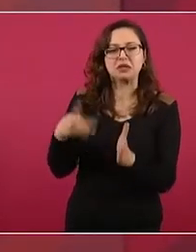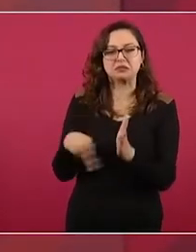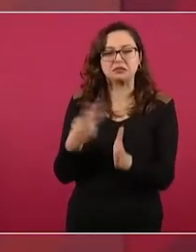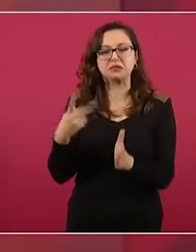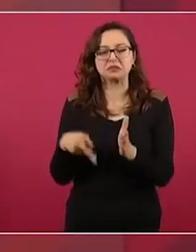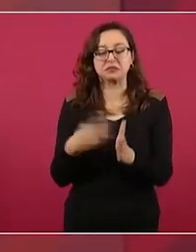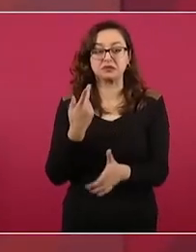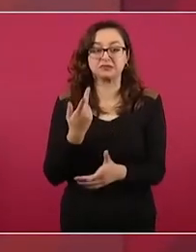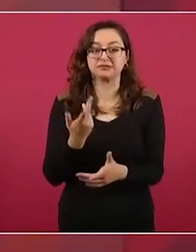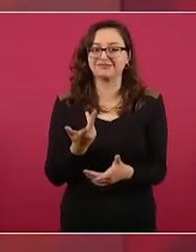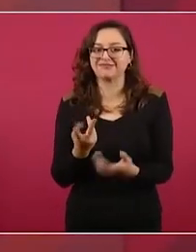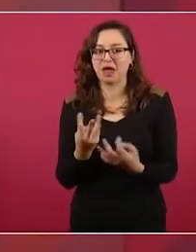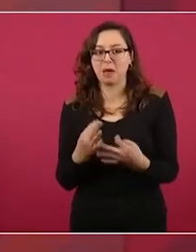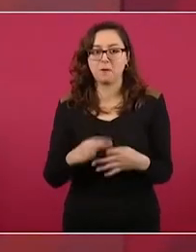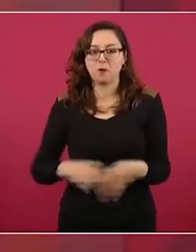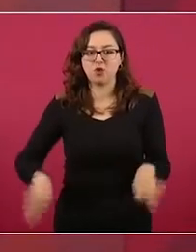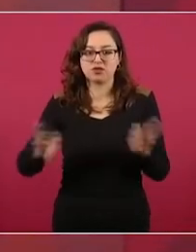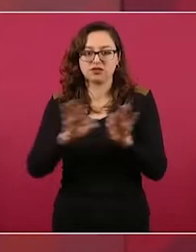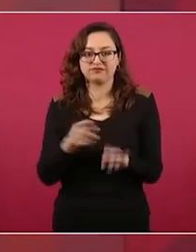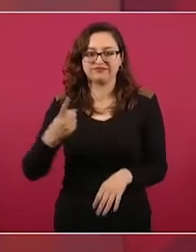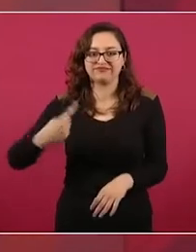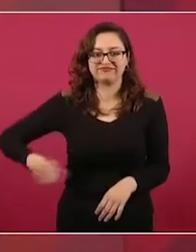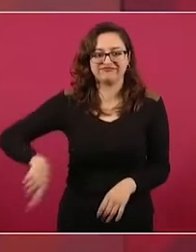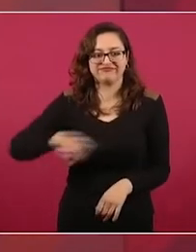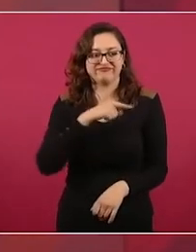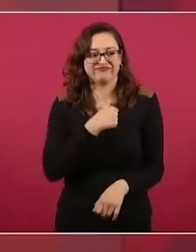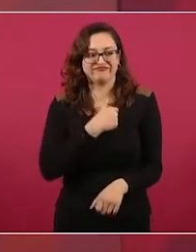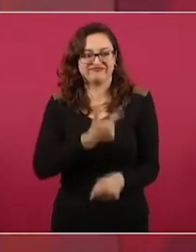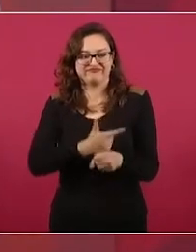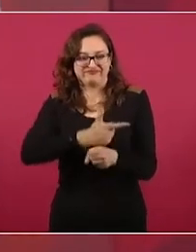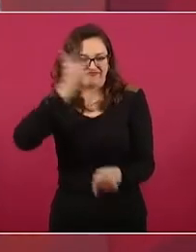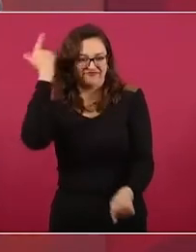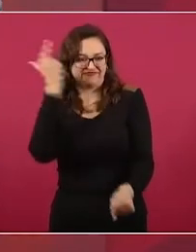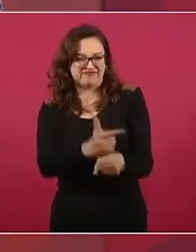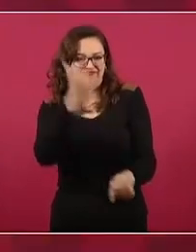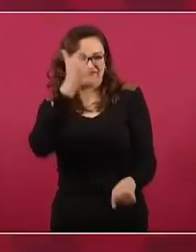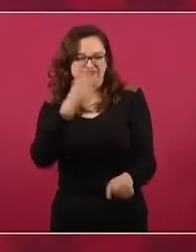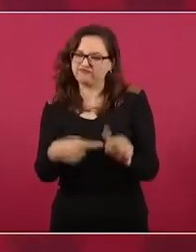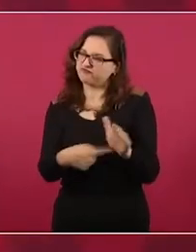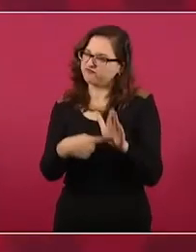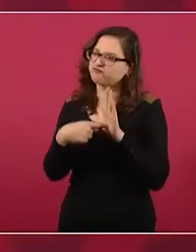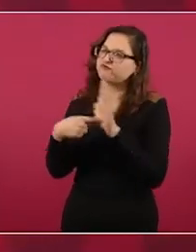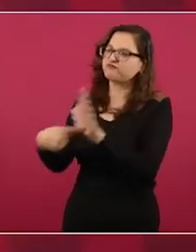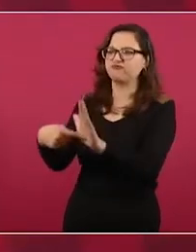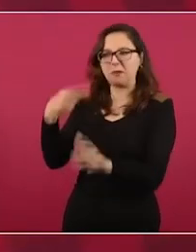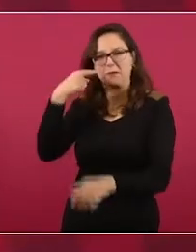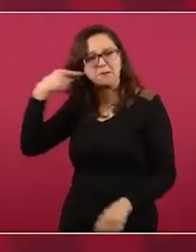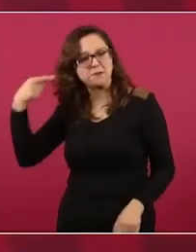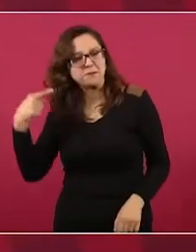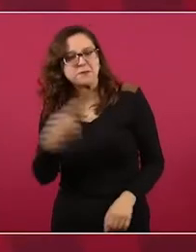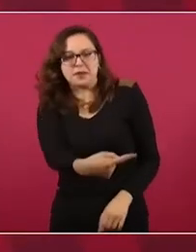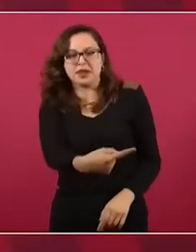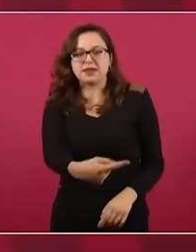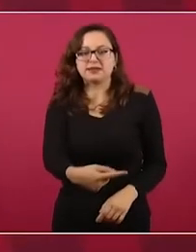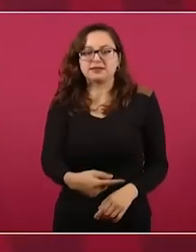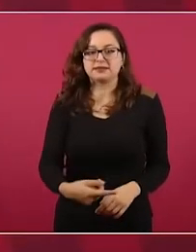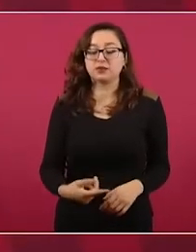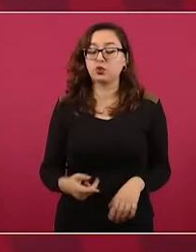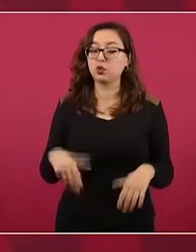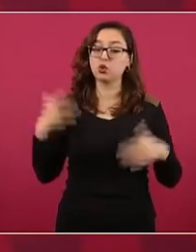ramplona y vil en que engañaban.